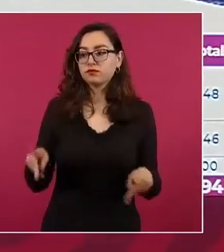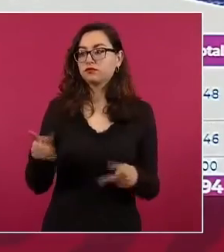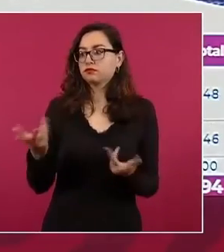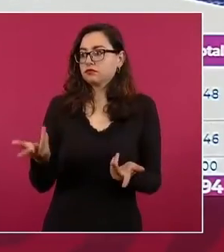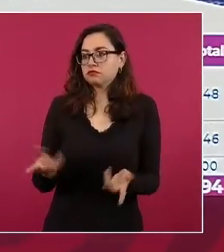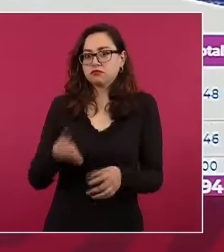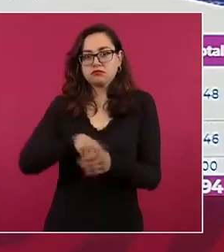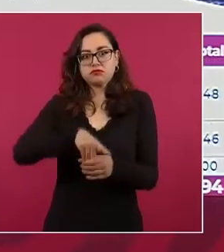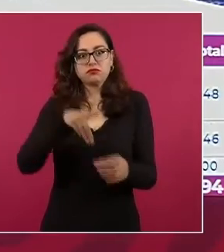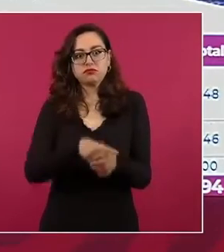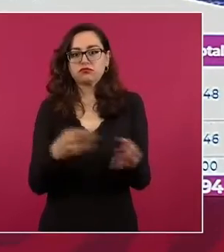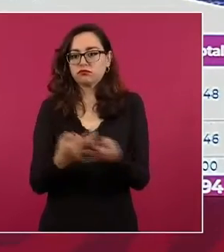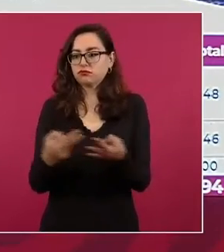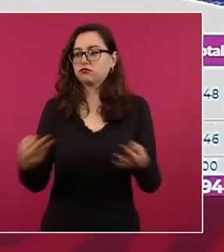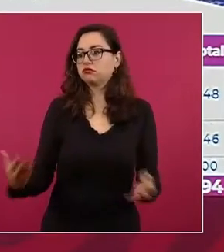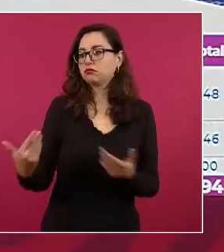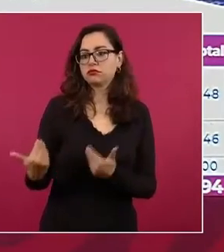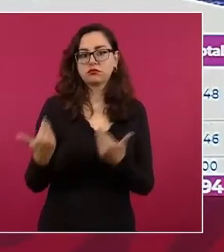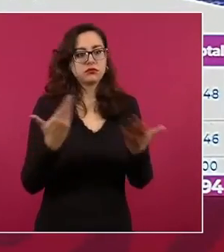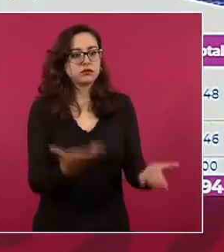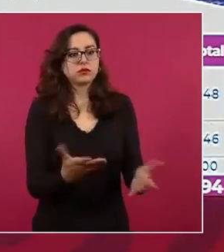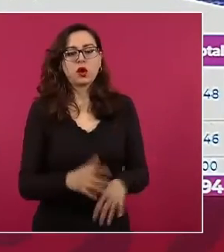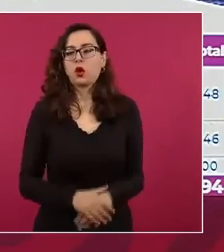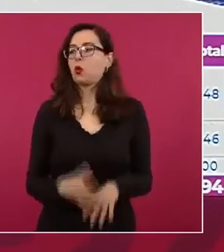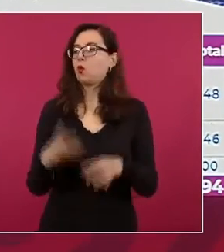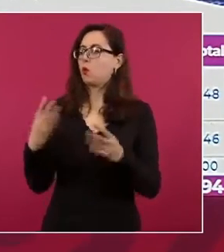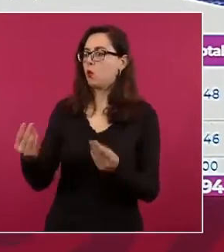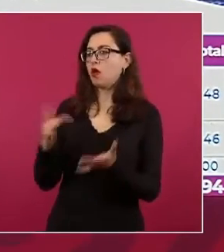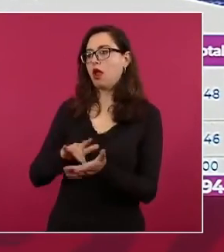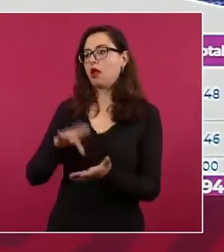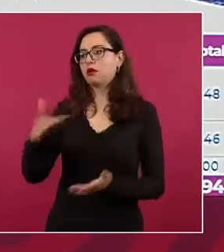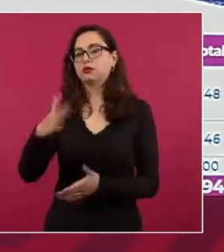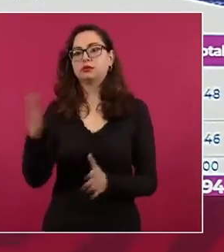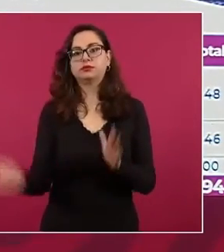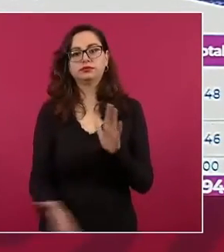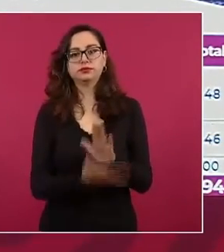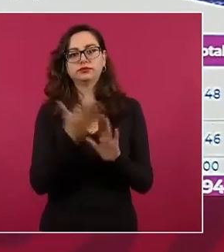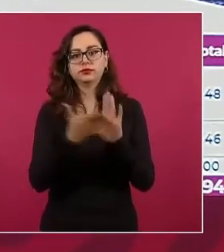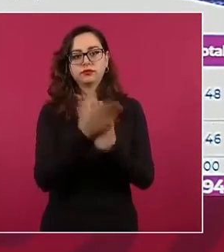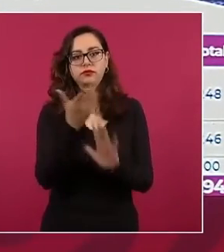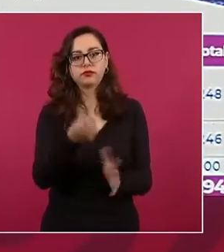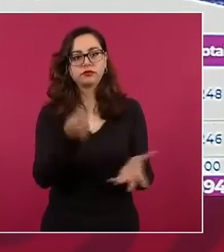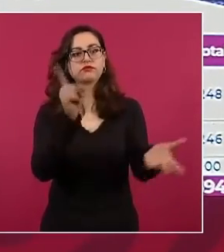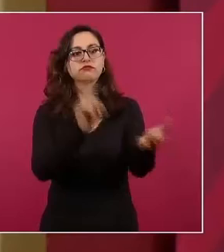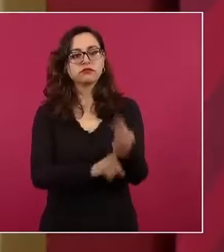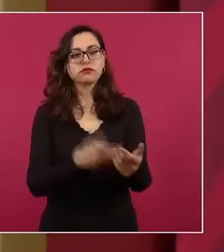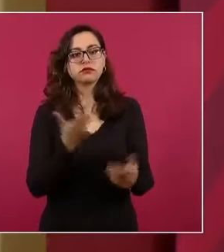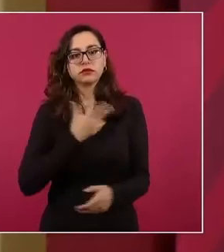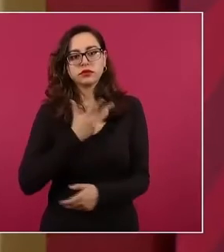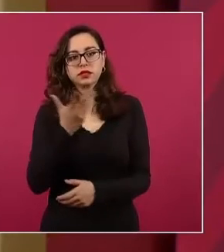Y tienen aulas, dormitorios